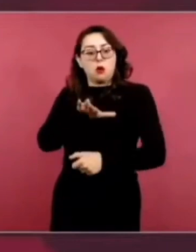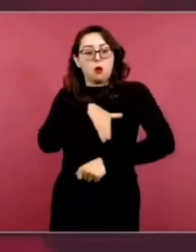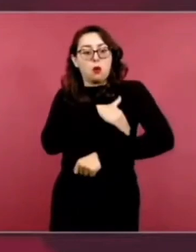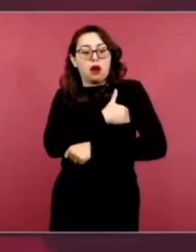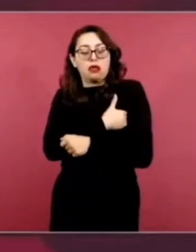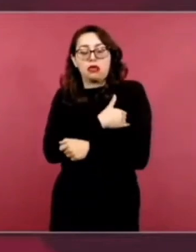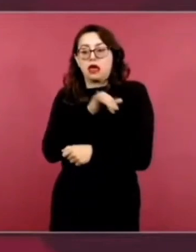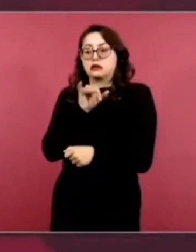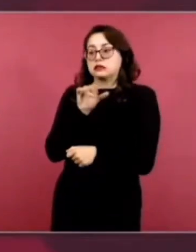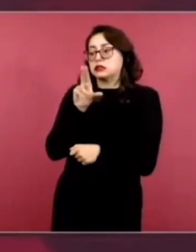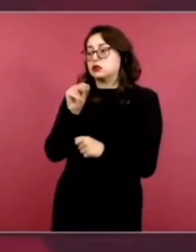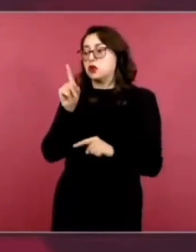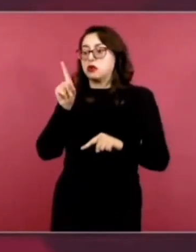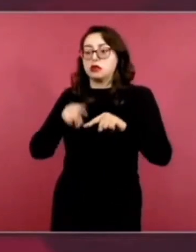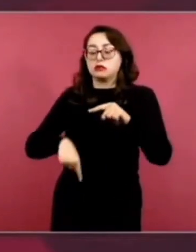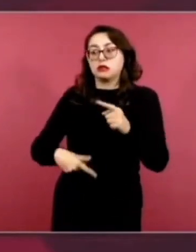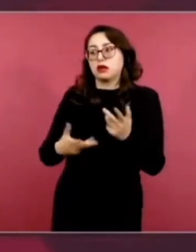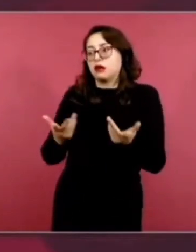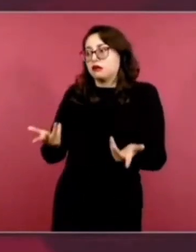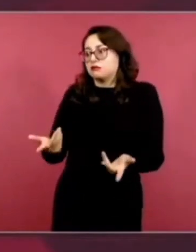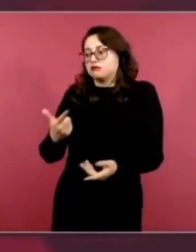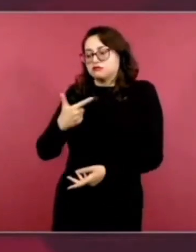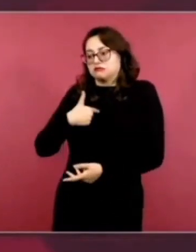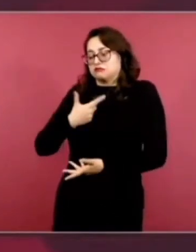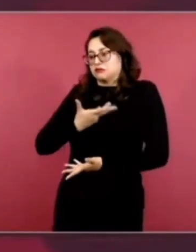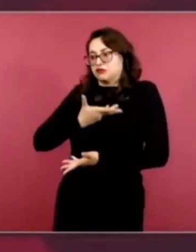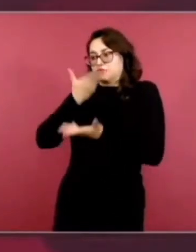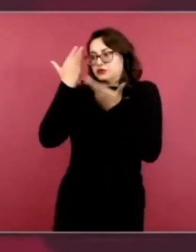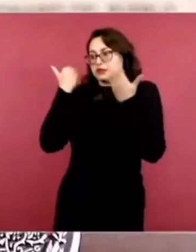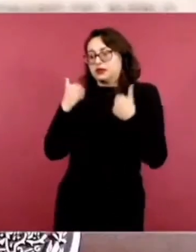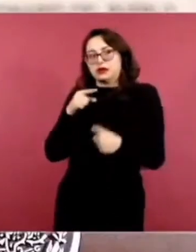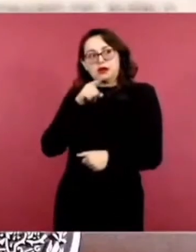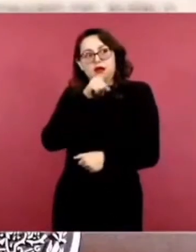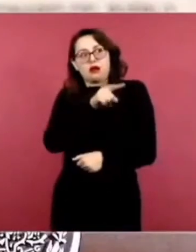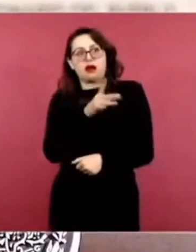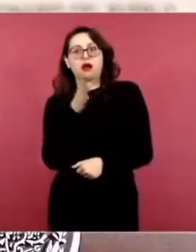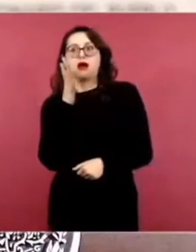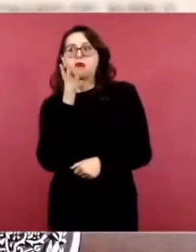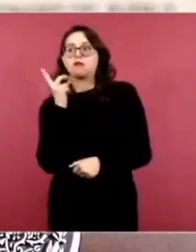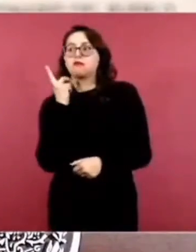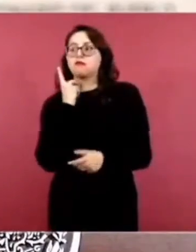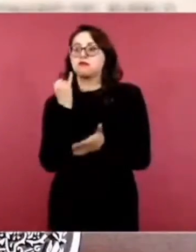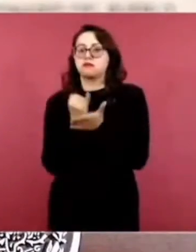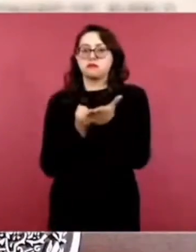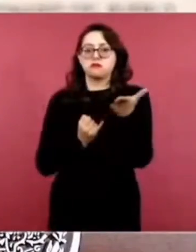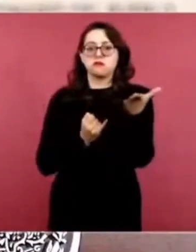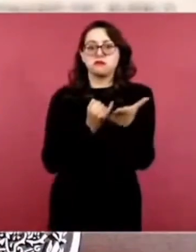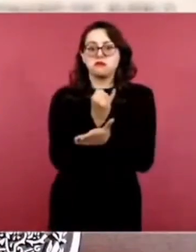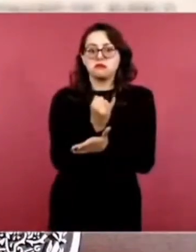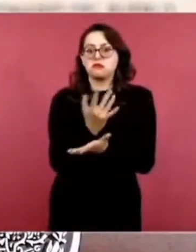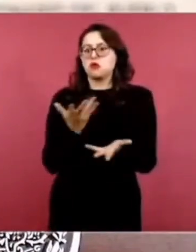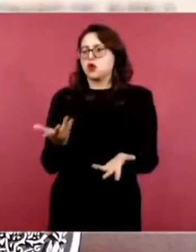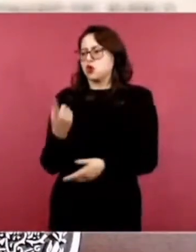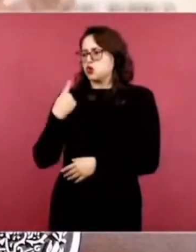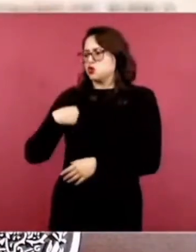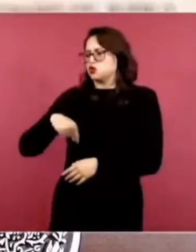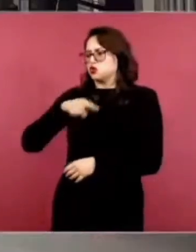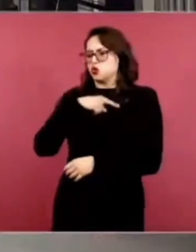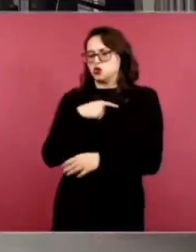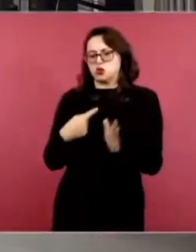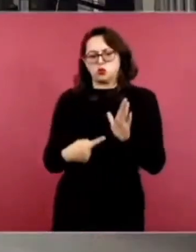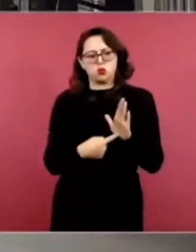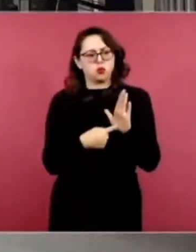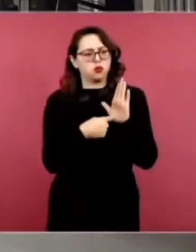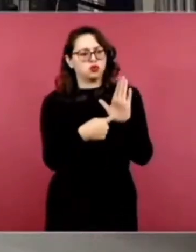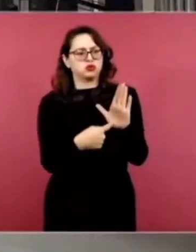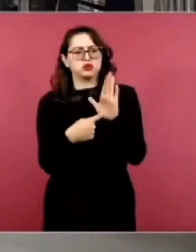es un tema que tendrá que hacer la Cámara de Diputados. Hay distintos, aquí se han publicado algunos, está el del